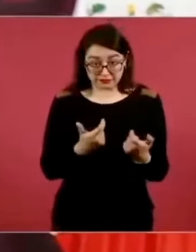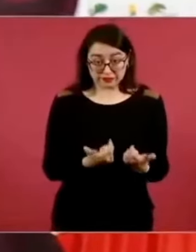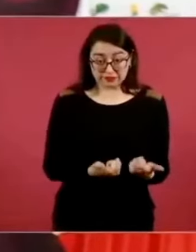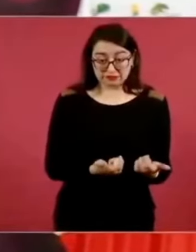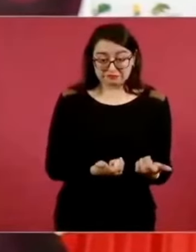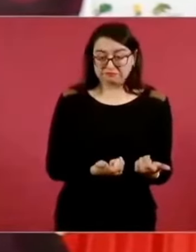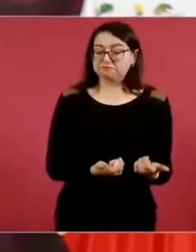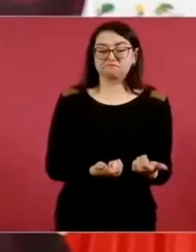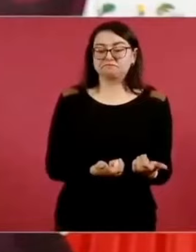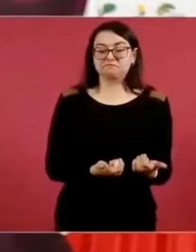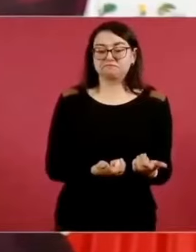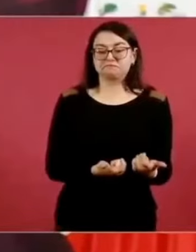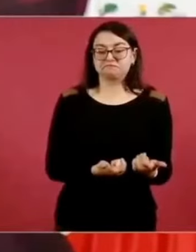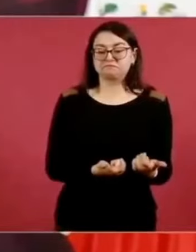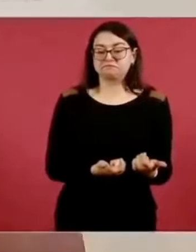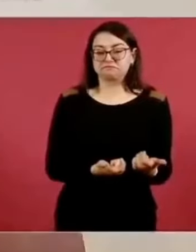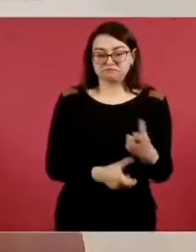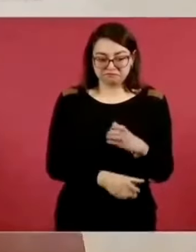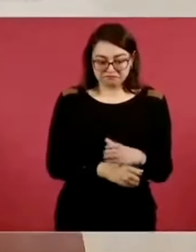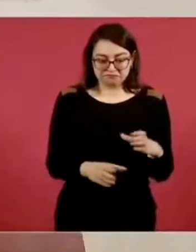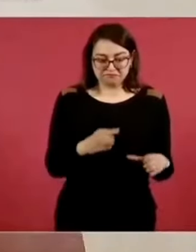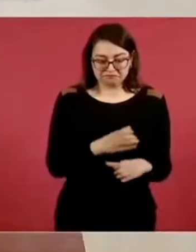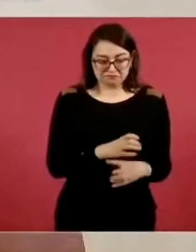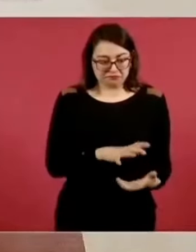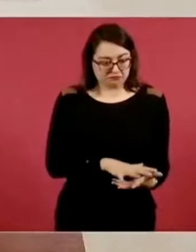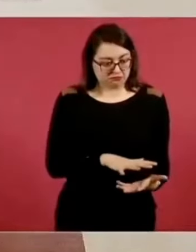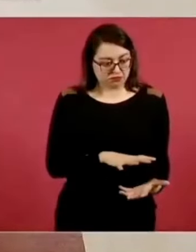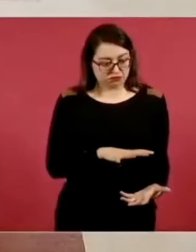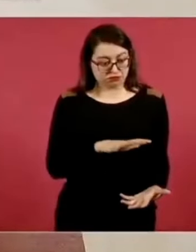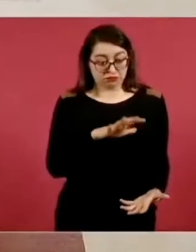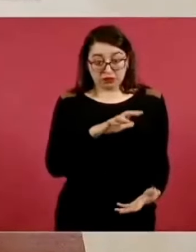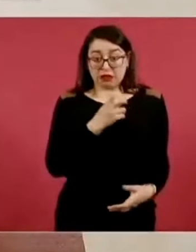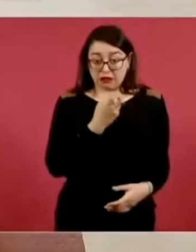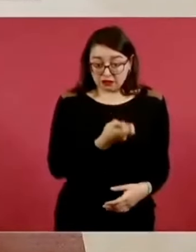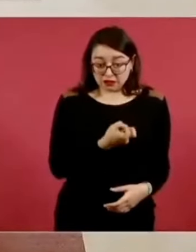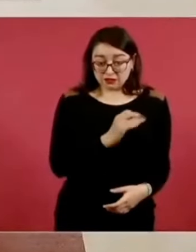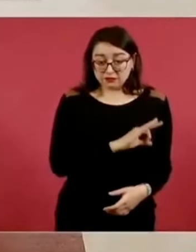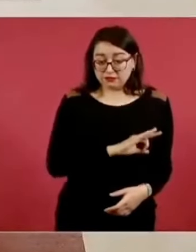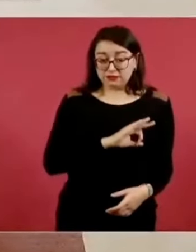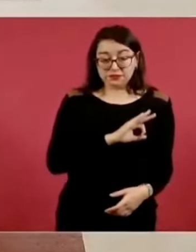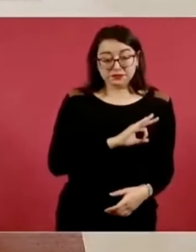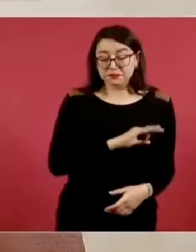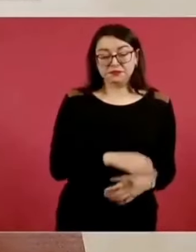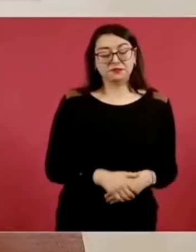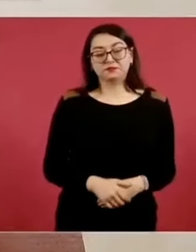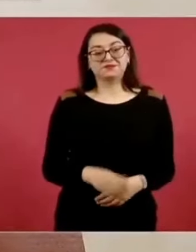y acumulando bienes materiales. siempre lo he dicho.